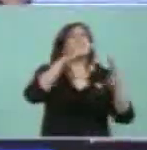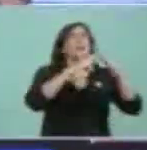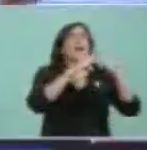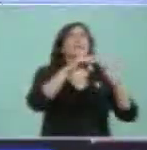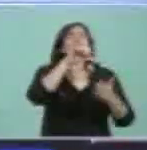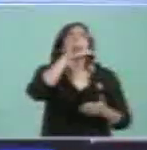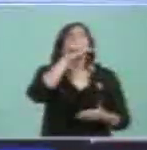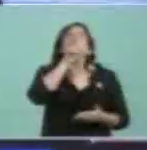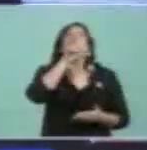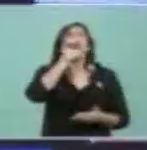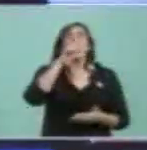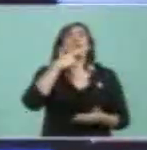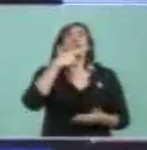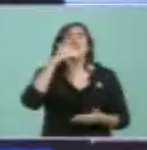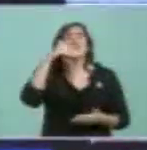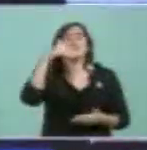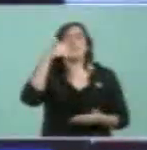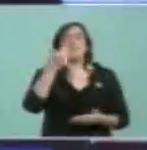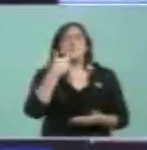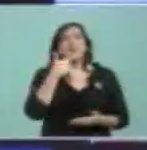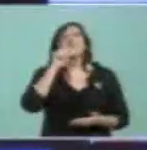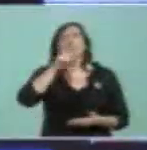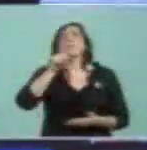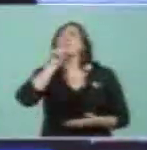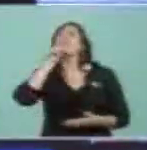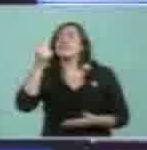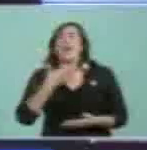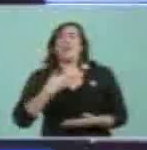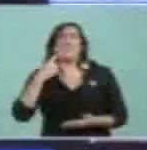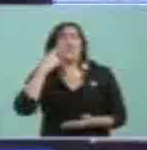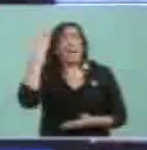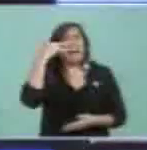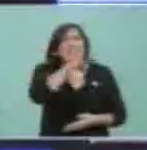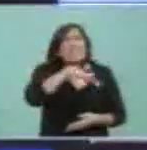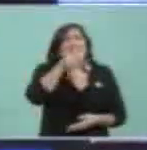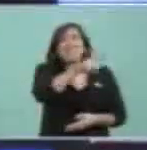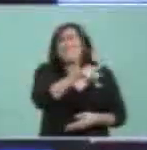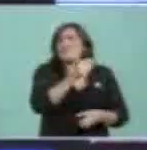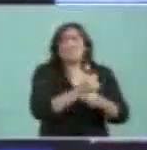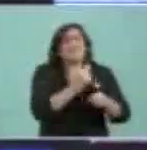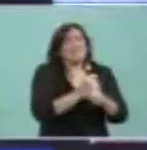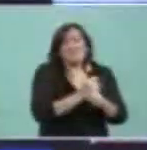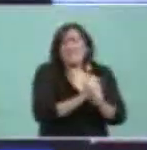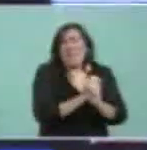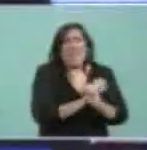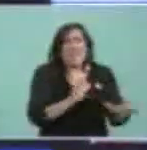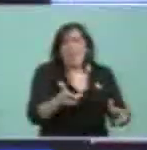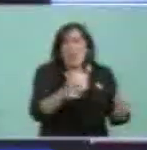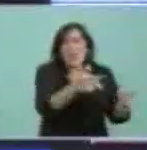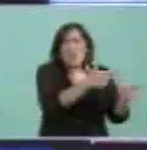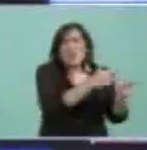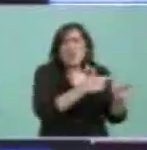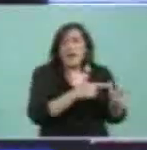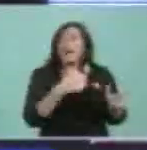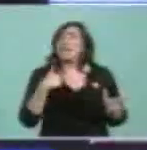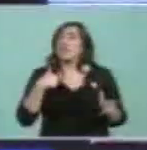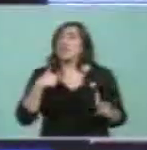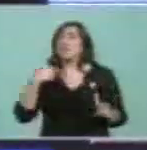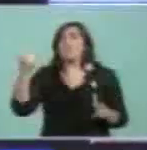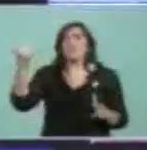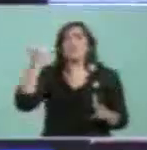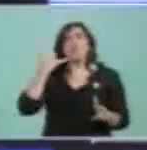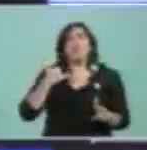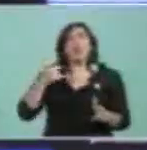en Lomas del Tafí, donde la desocupación era terrible y el Néstor un día lo llamó para decirle, ¿sabés qué vamos a hacer para combatir